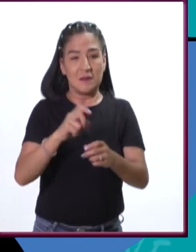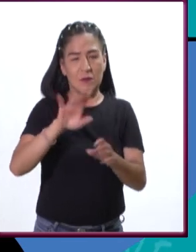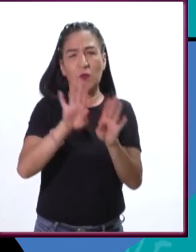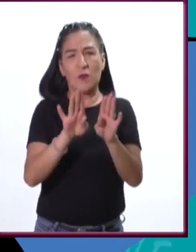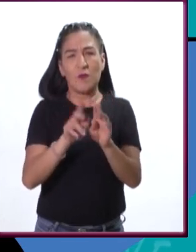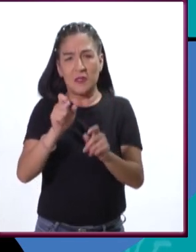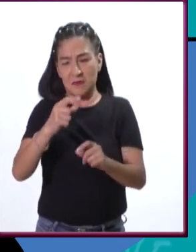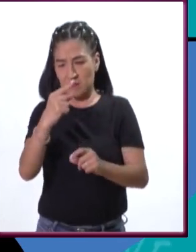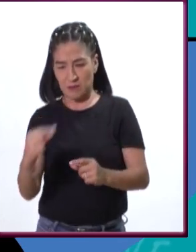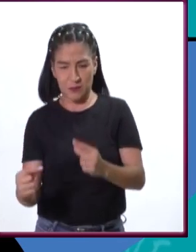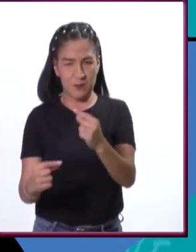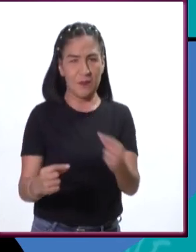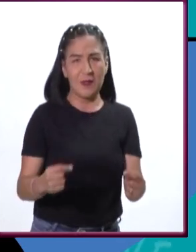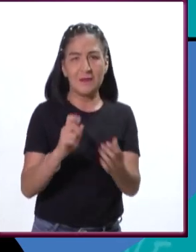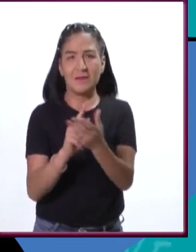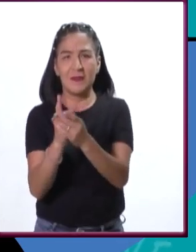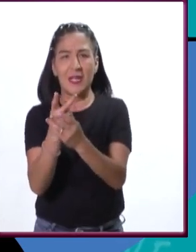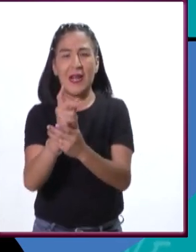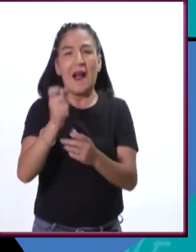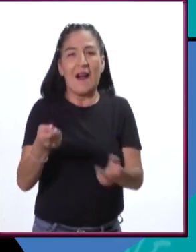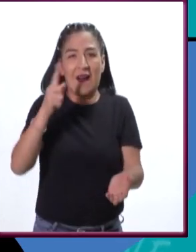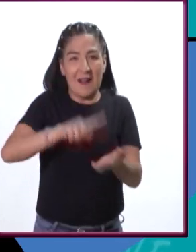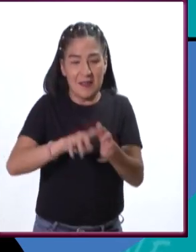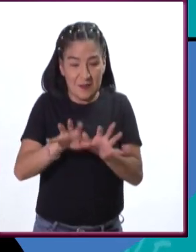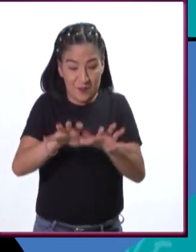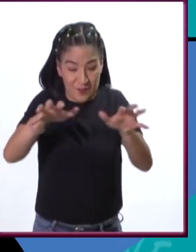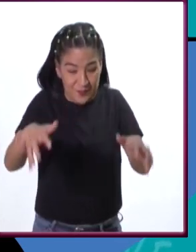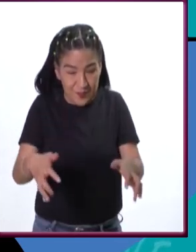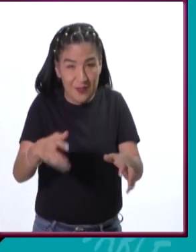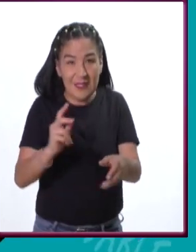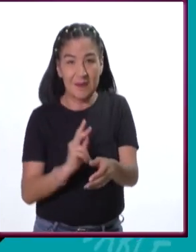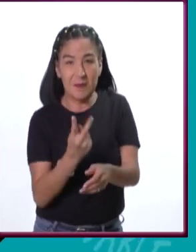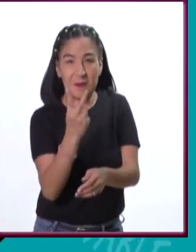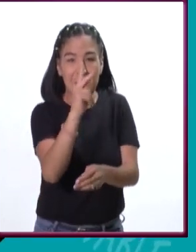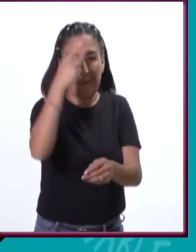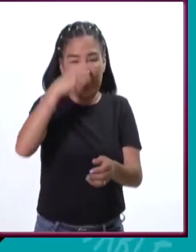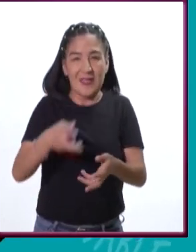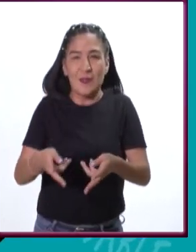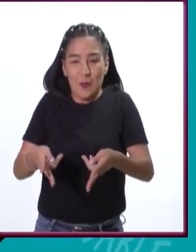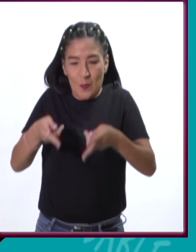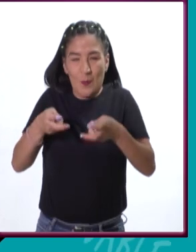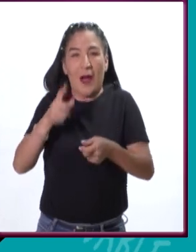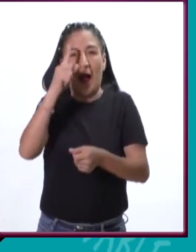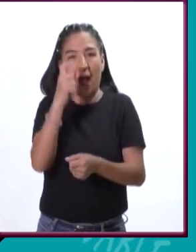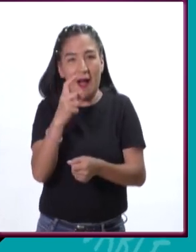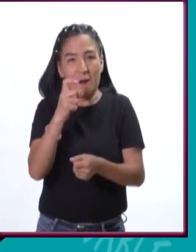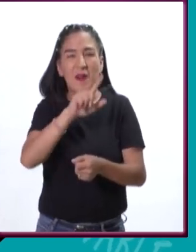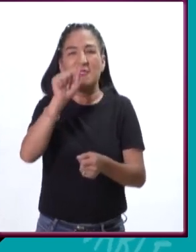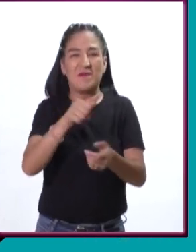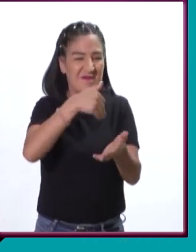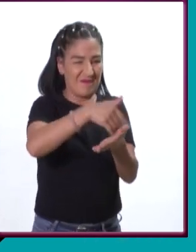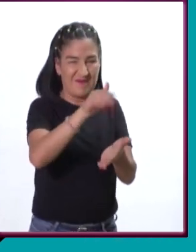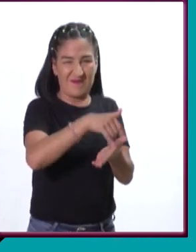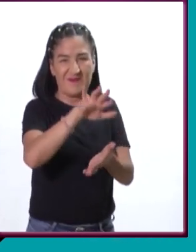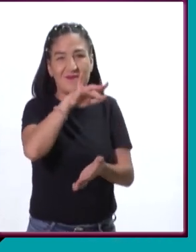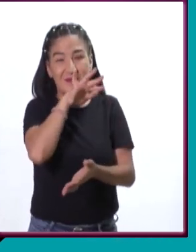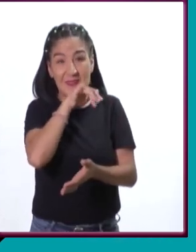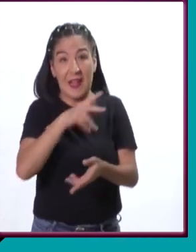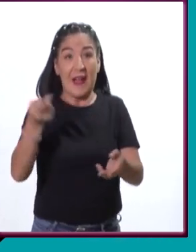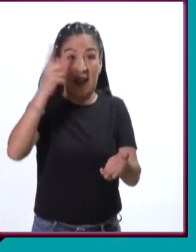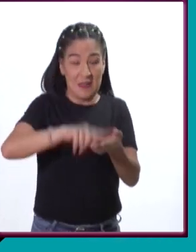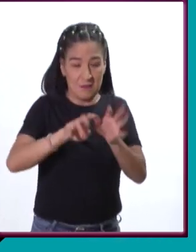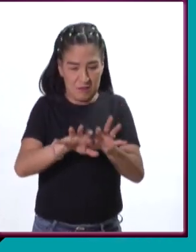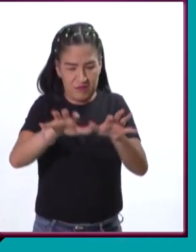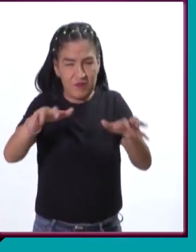raíces previenen los deslizamientos de tierras al tiempo que permiten al terreno retener el agua y filtrar las toxinas. Las